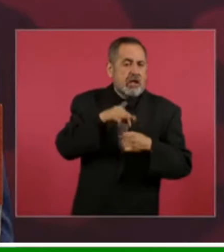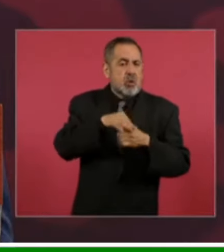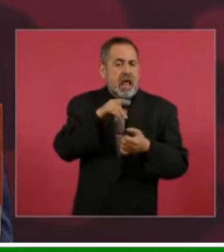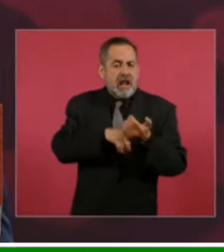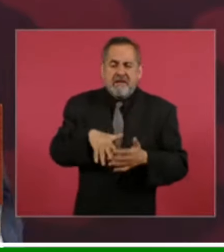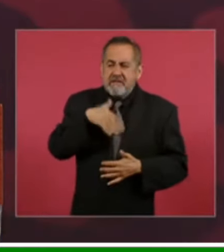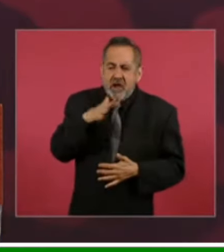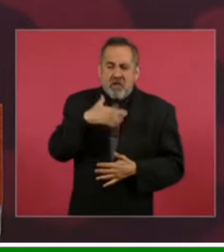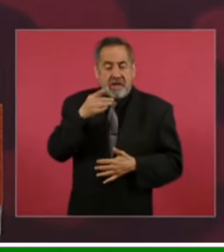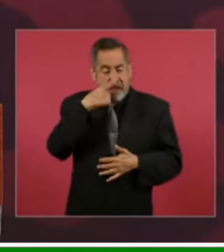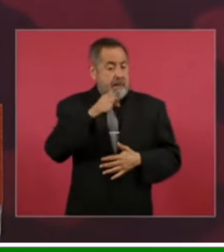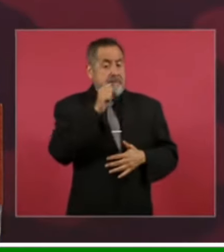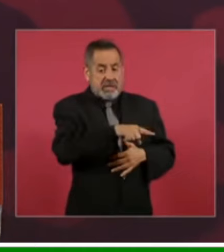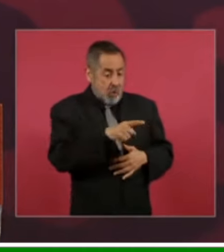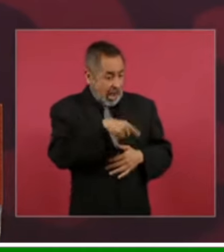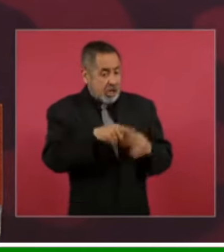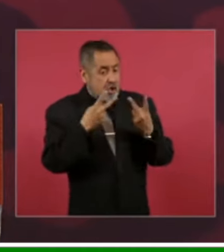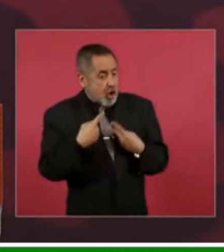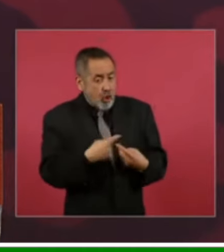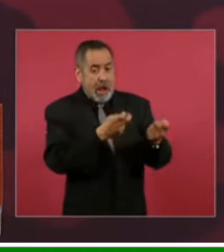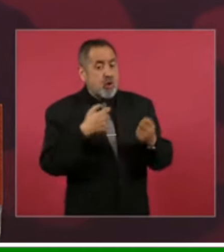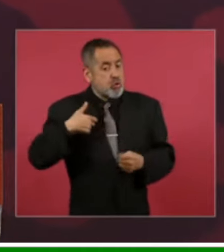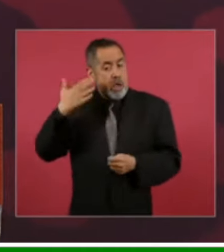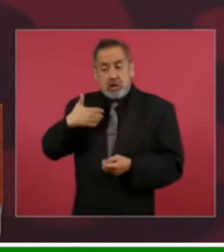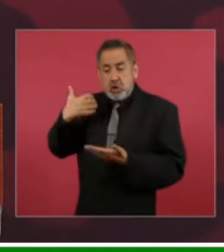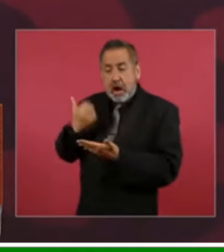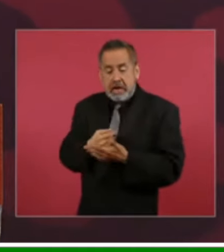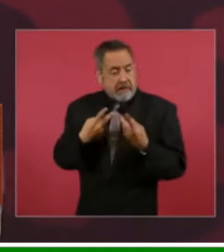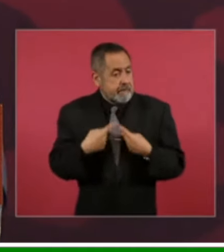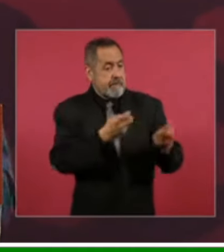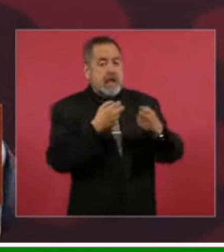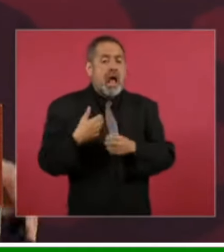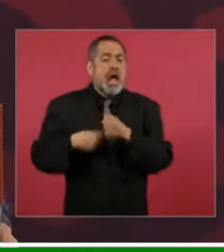ellos fueron los que nos robaron la presidencia en el 2006